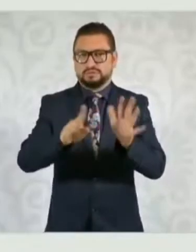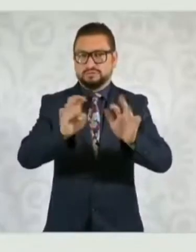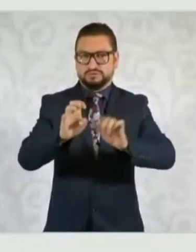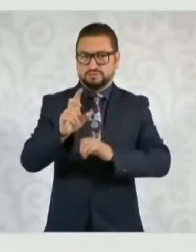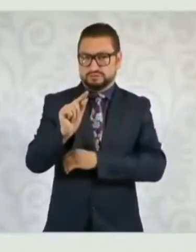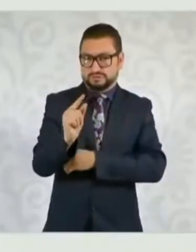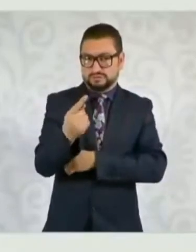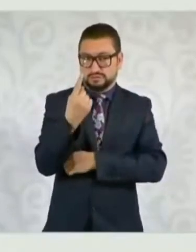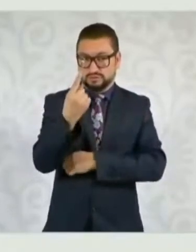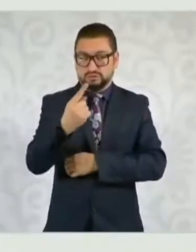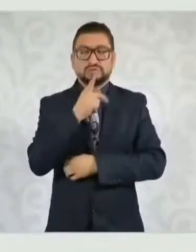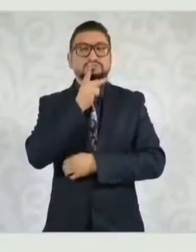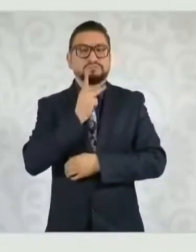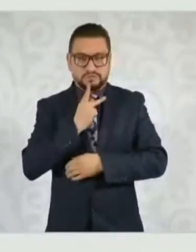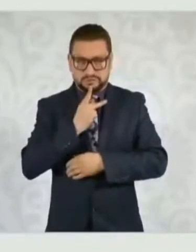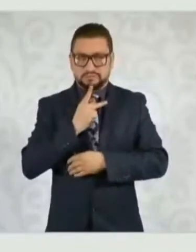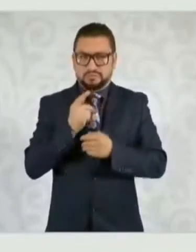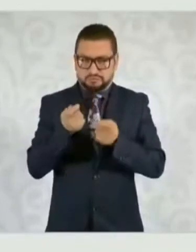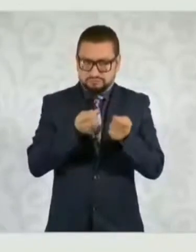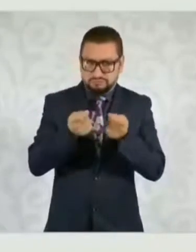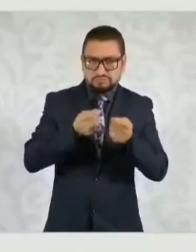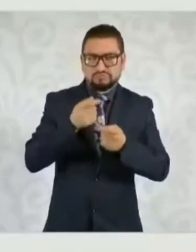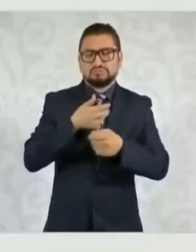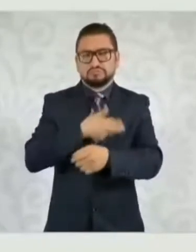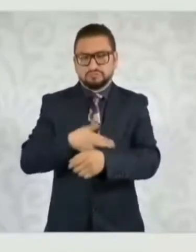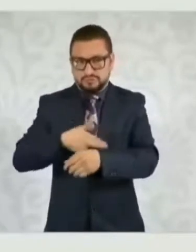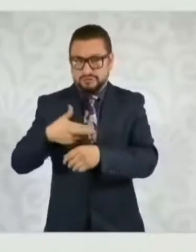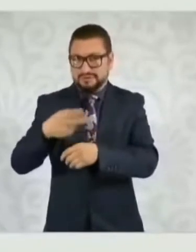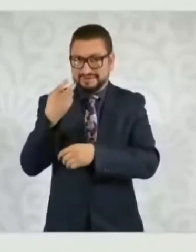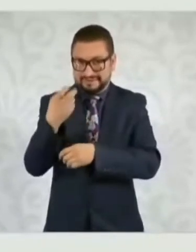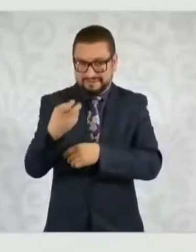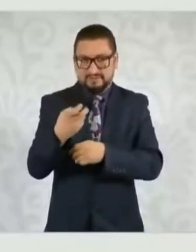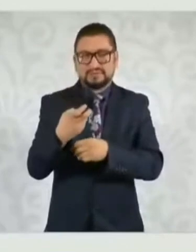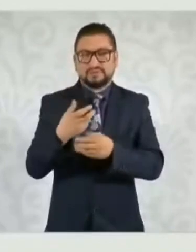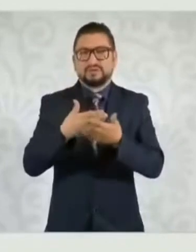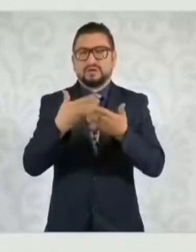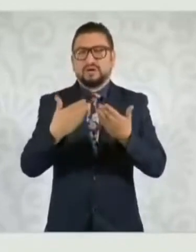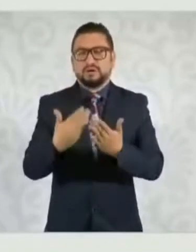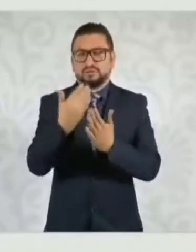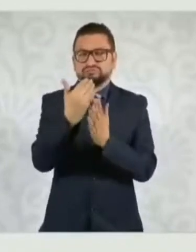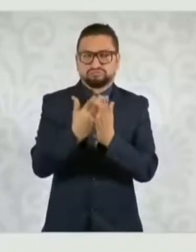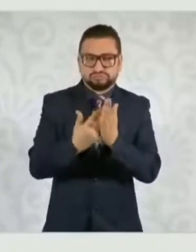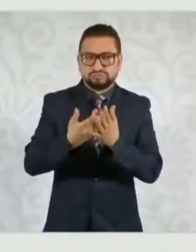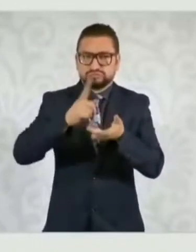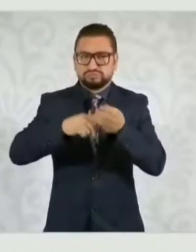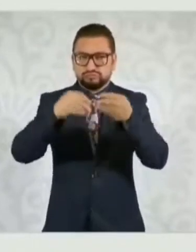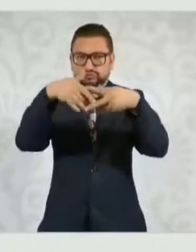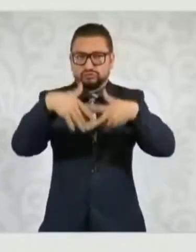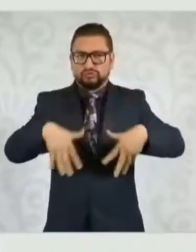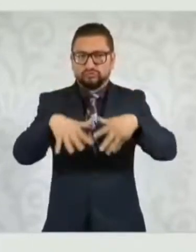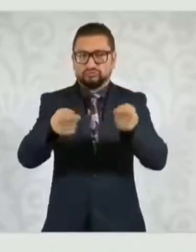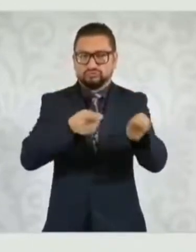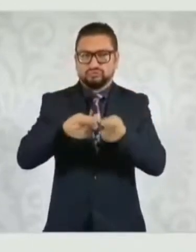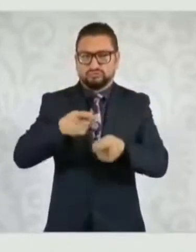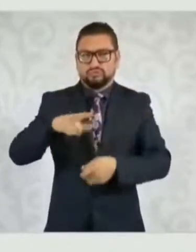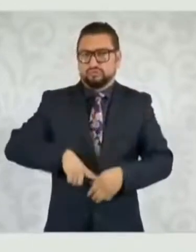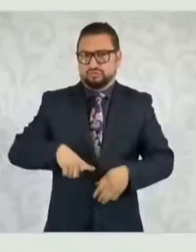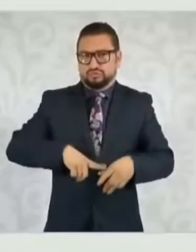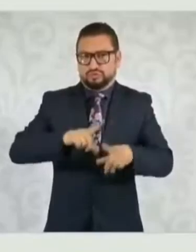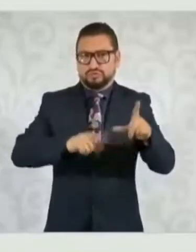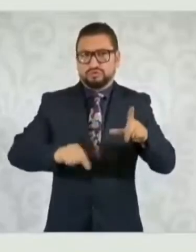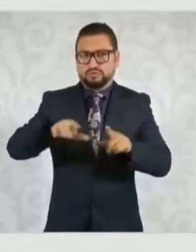Petróleos Mexicanos se regula por este decreto y cuenta con una estructura que enfatiza el control estatal y la